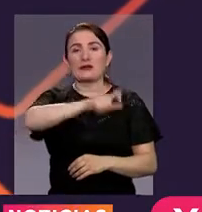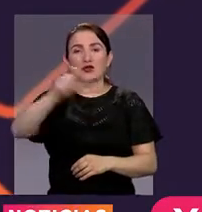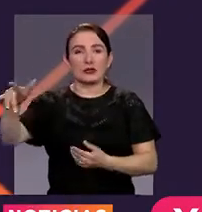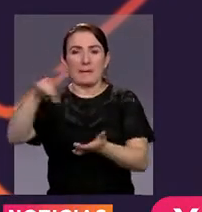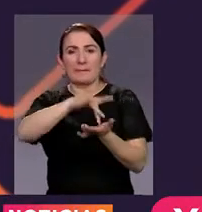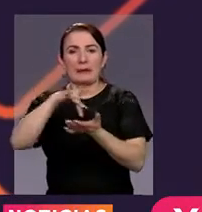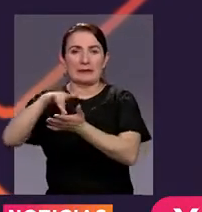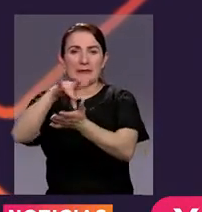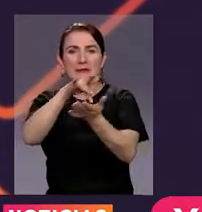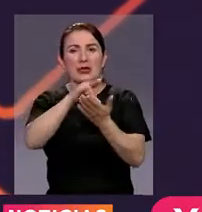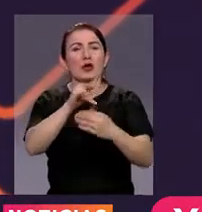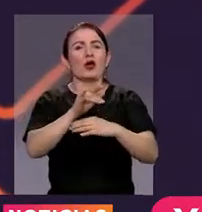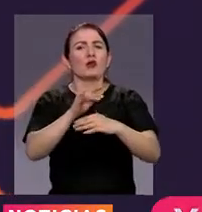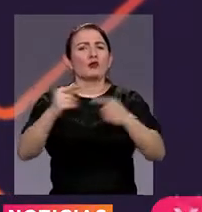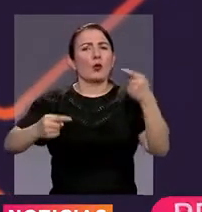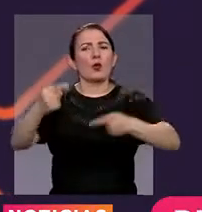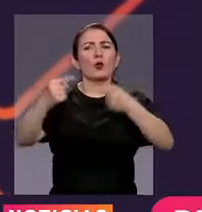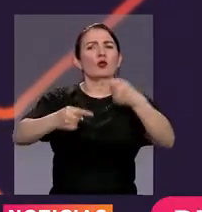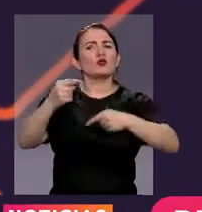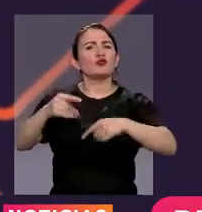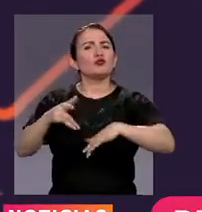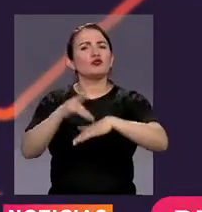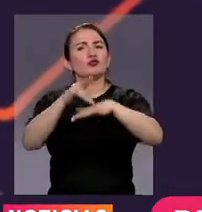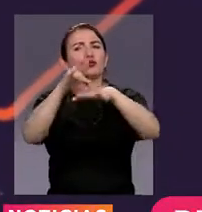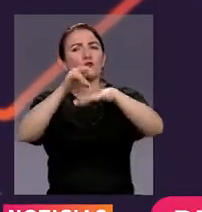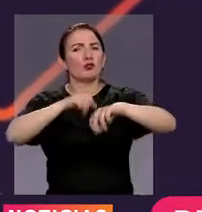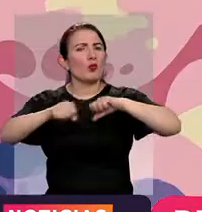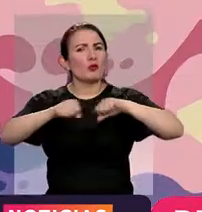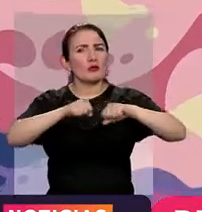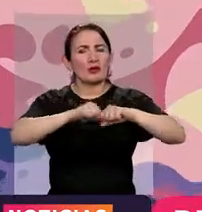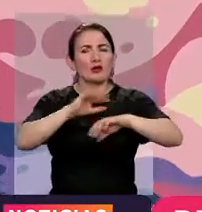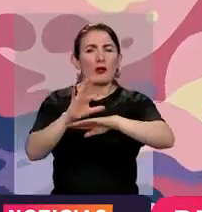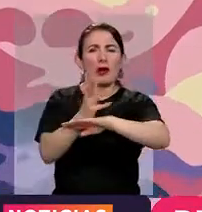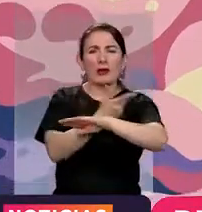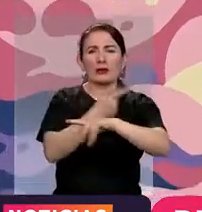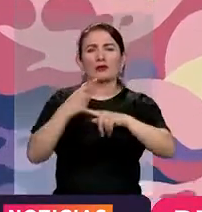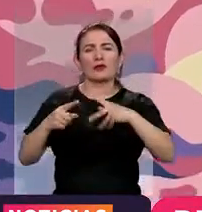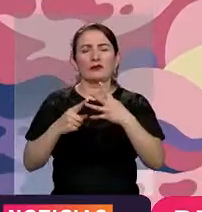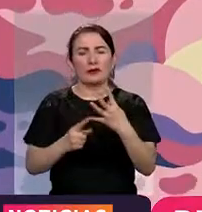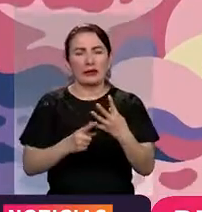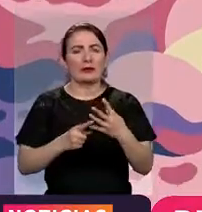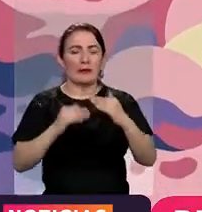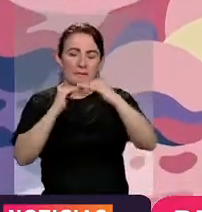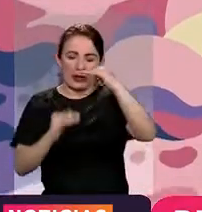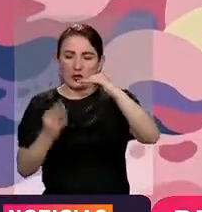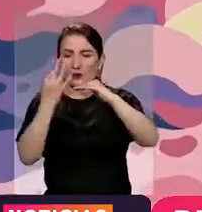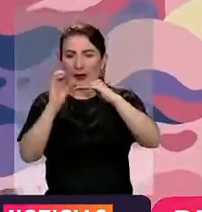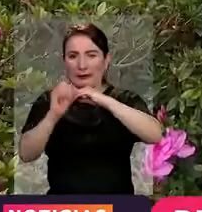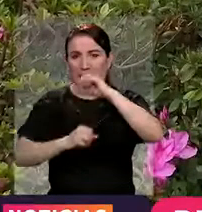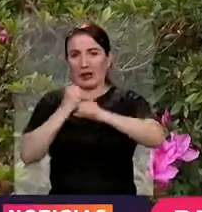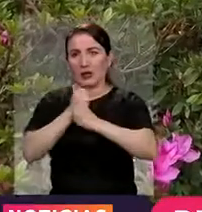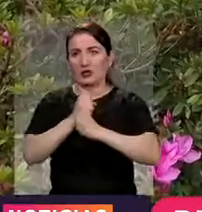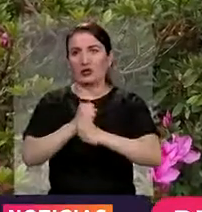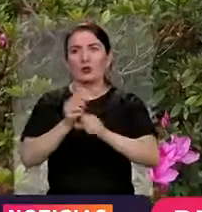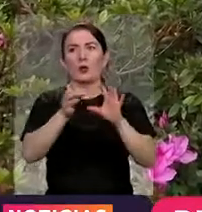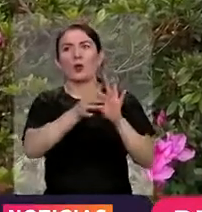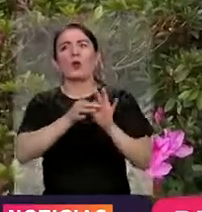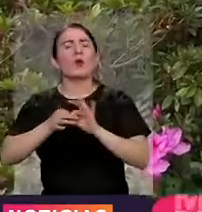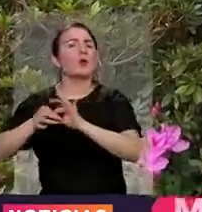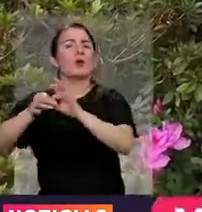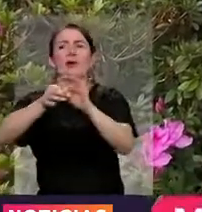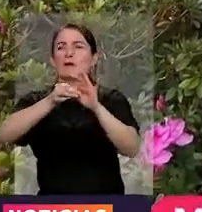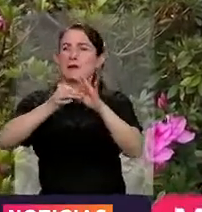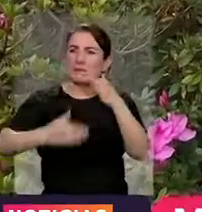en el concurso que se empeña en impulsar los movimientos artísticos entre ciudadanos menores de 30 años. Unimos con esto